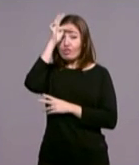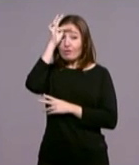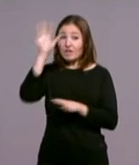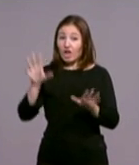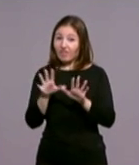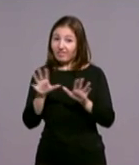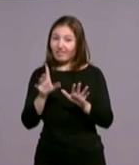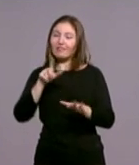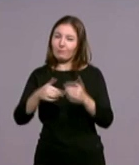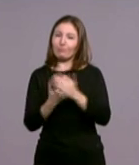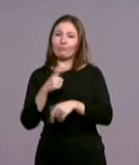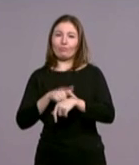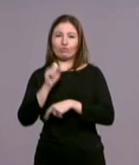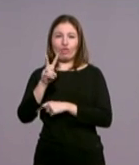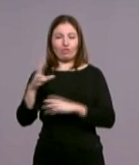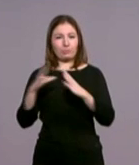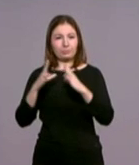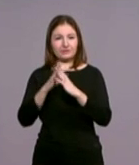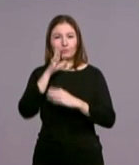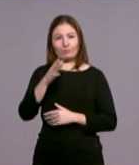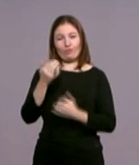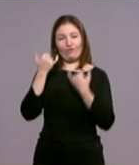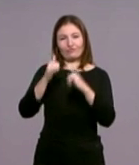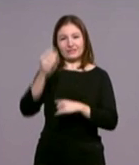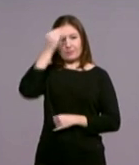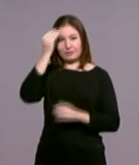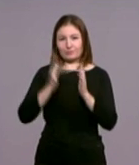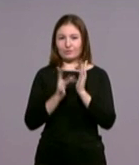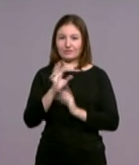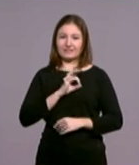12, dará comienzo la Misa en la festividad del bautismo del Señor.